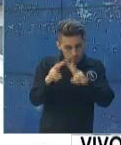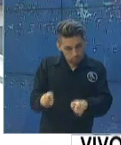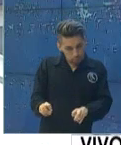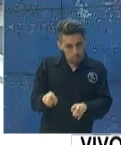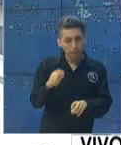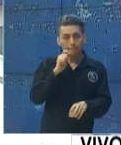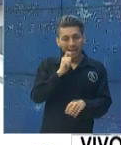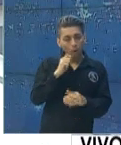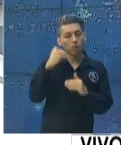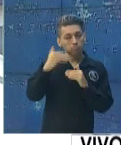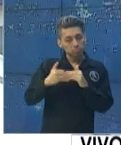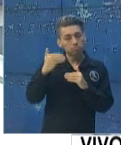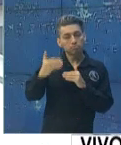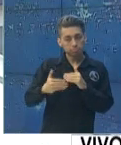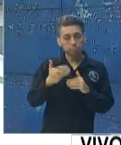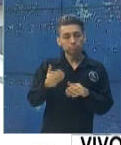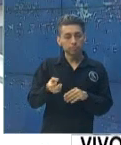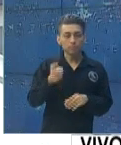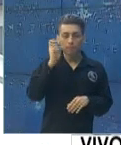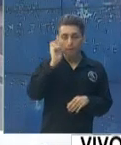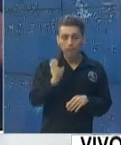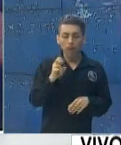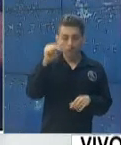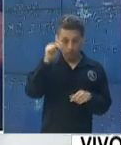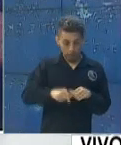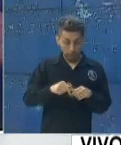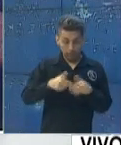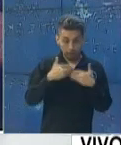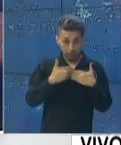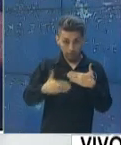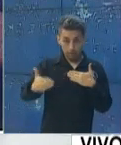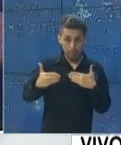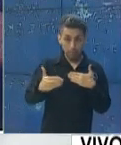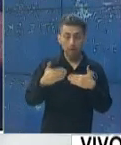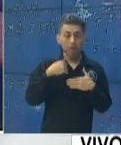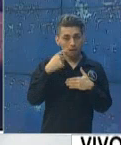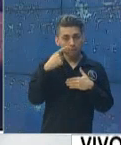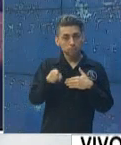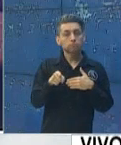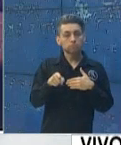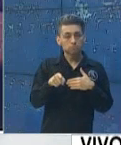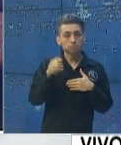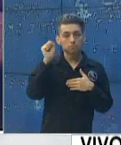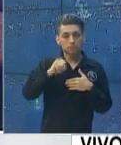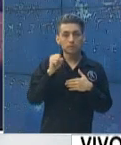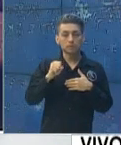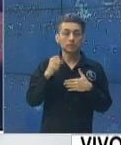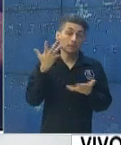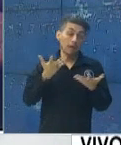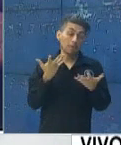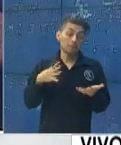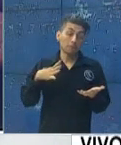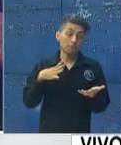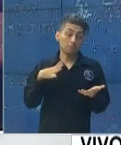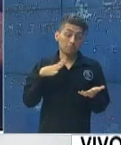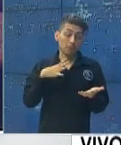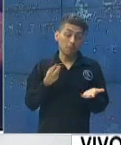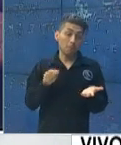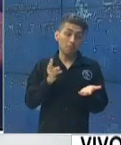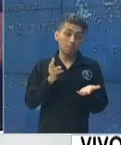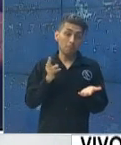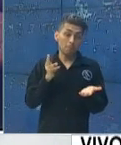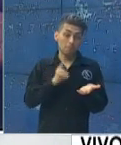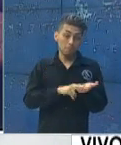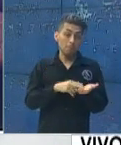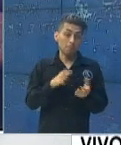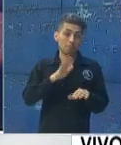mejor. Es por eso que de aquí en adelante se prevé que vamos a tener mucho más casos a nivel comunitario